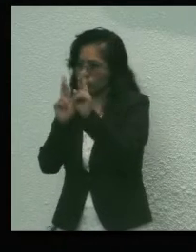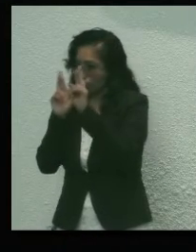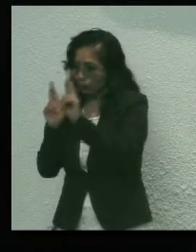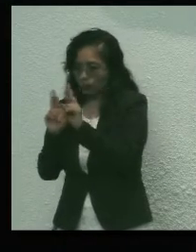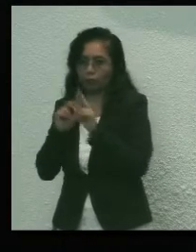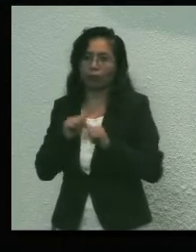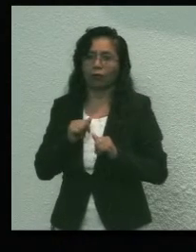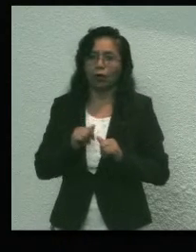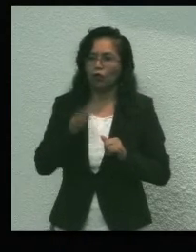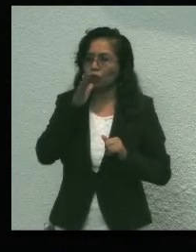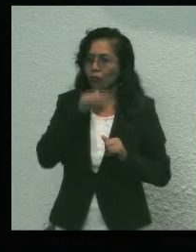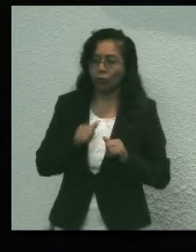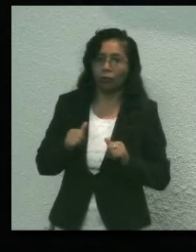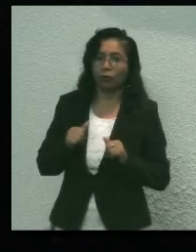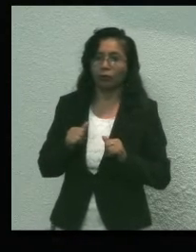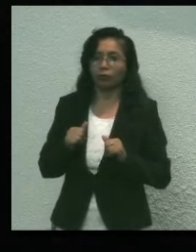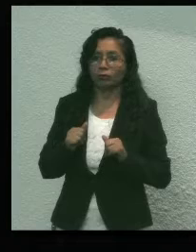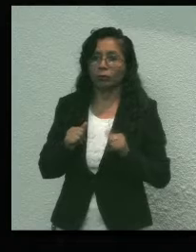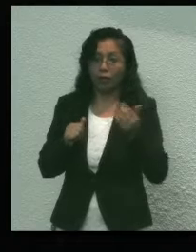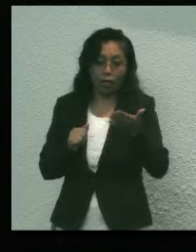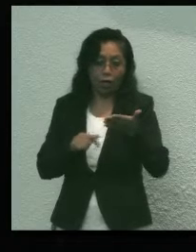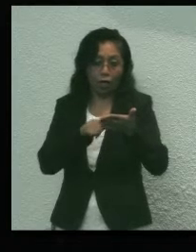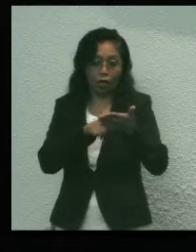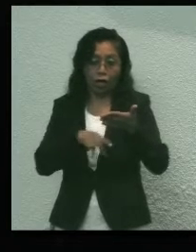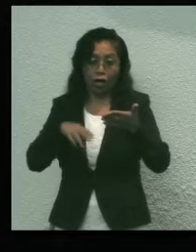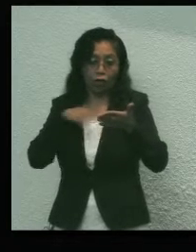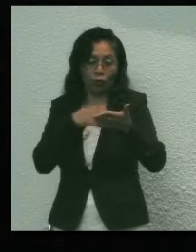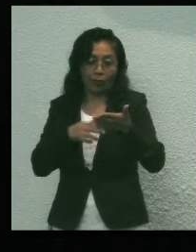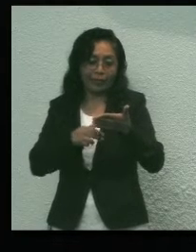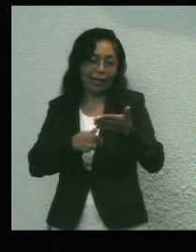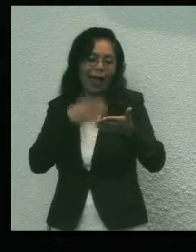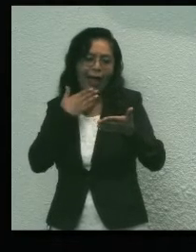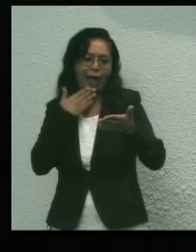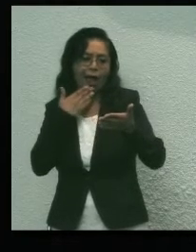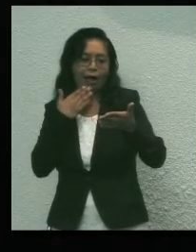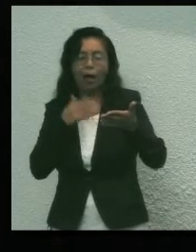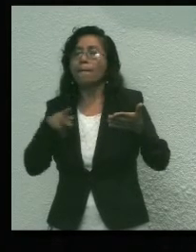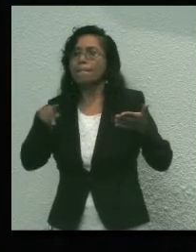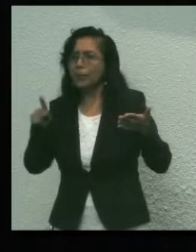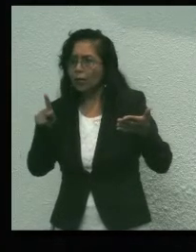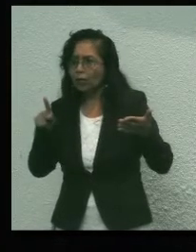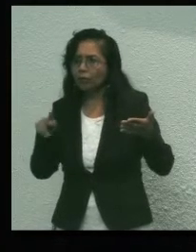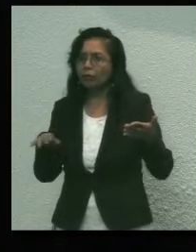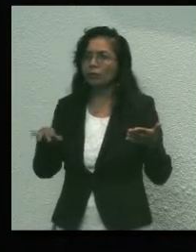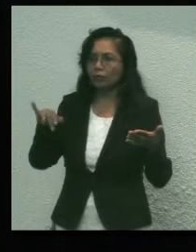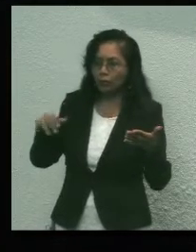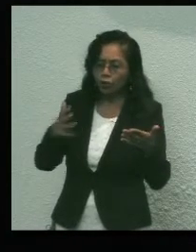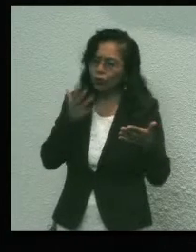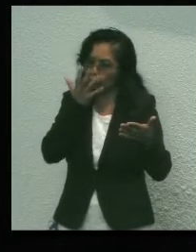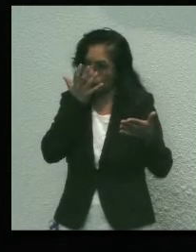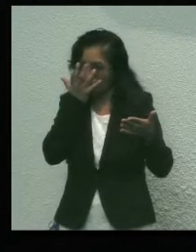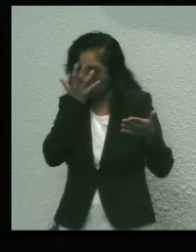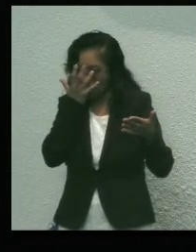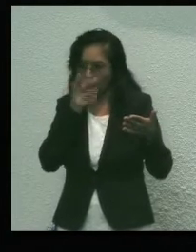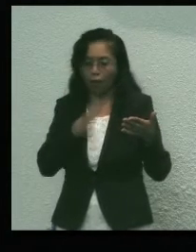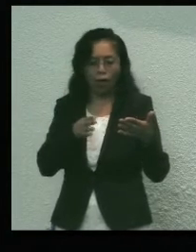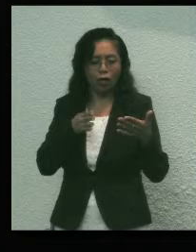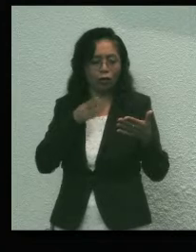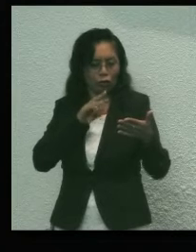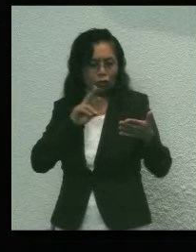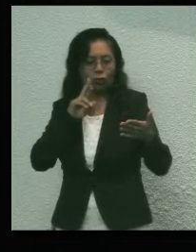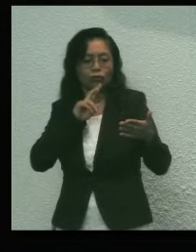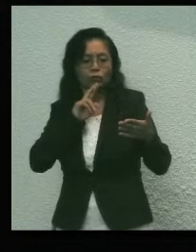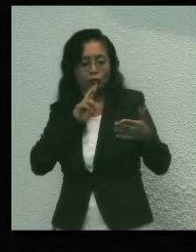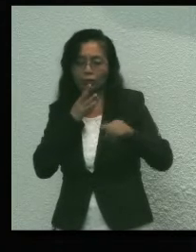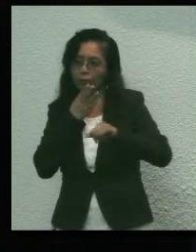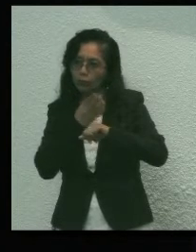No podemos garantizar que todas sean aprobadas, pero sí que con la soriedad y objetividad de